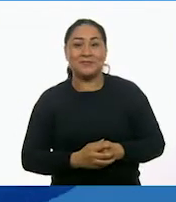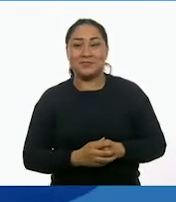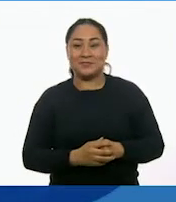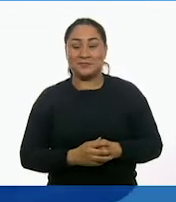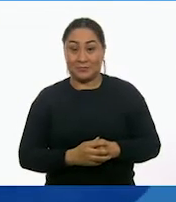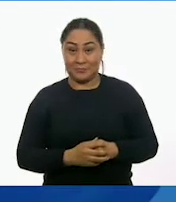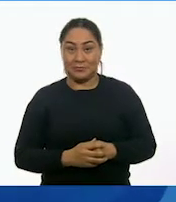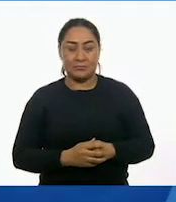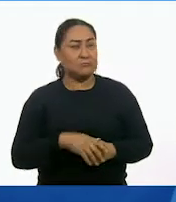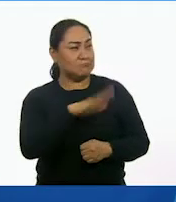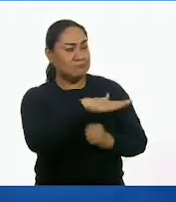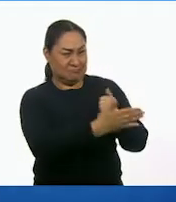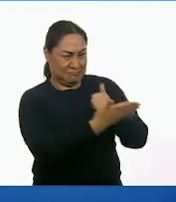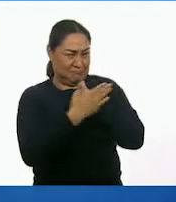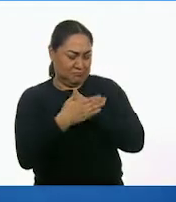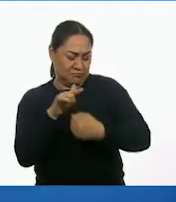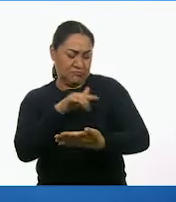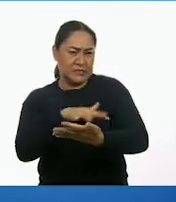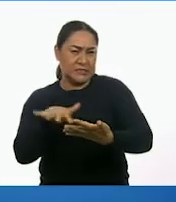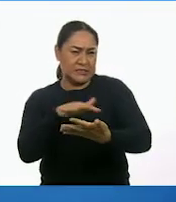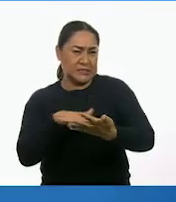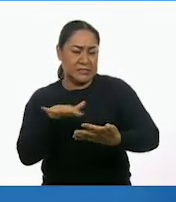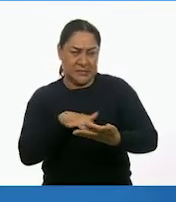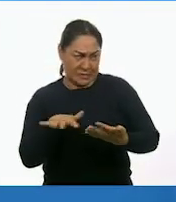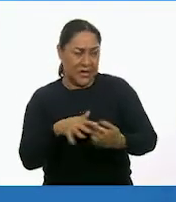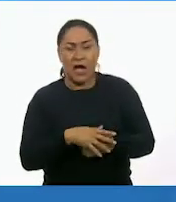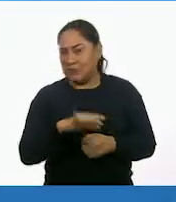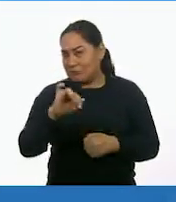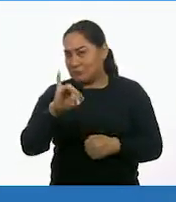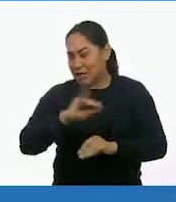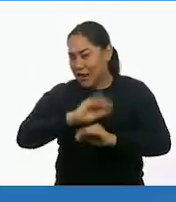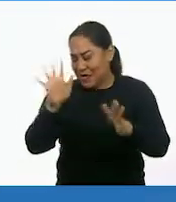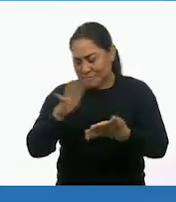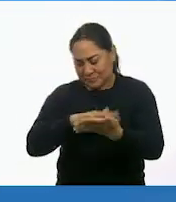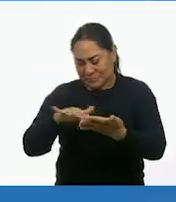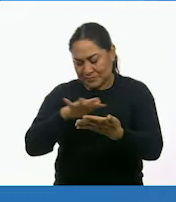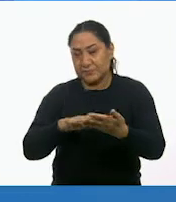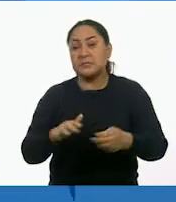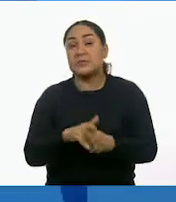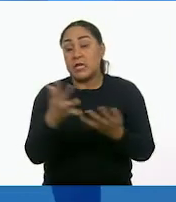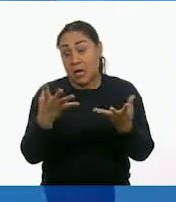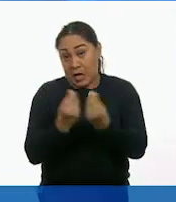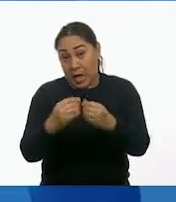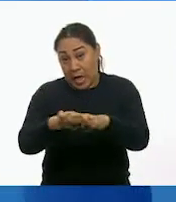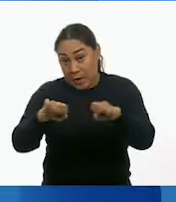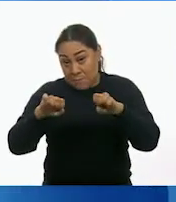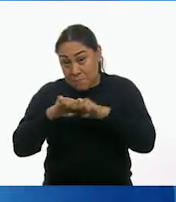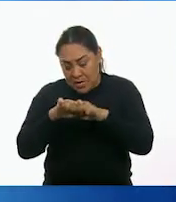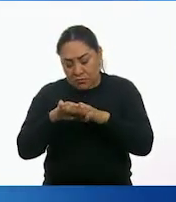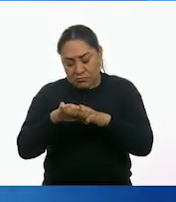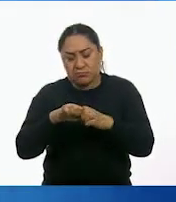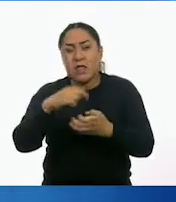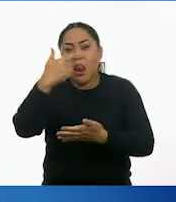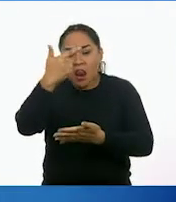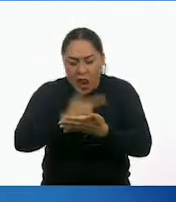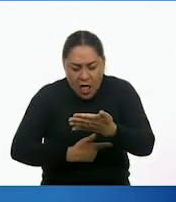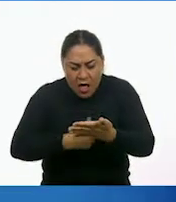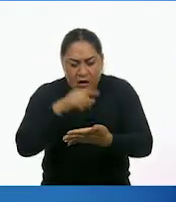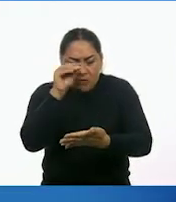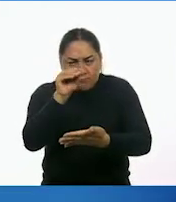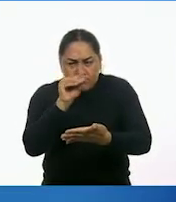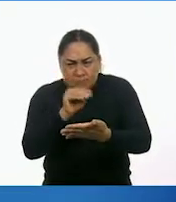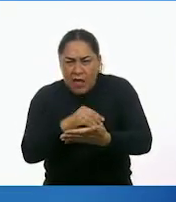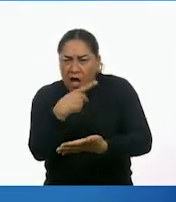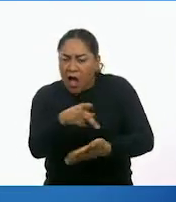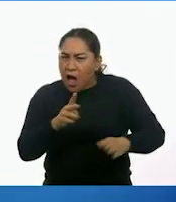página. ¿Me ayudas a leerlo? Por supuesto que sí, Ezequiel. Elabora con tu equipo otra lista de características que